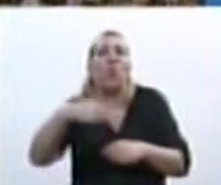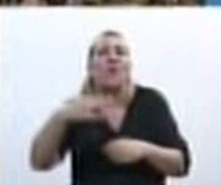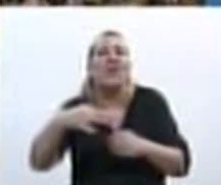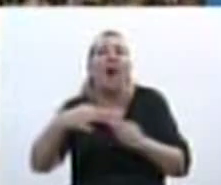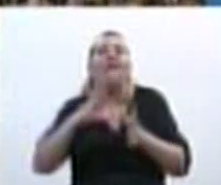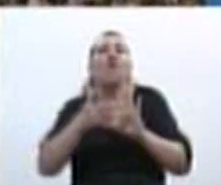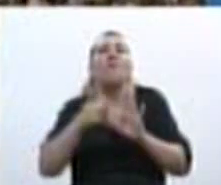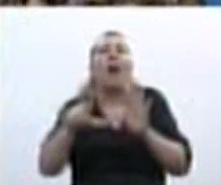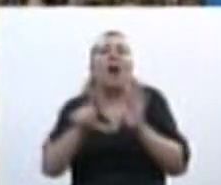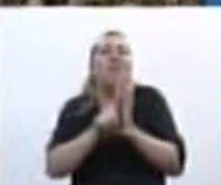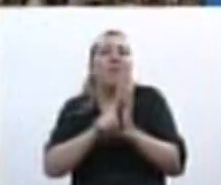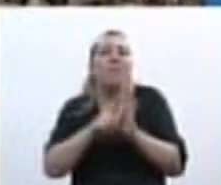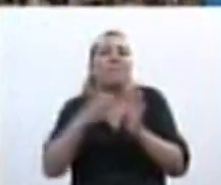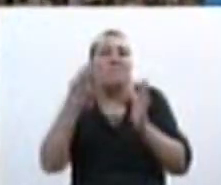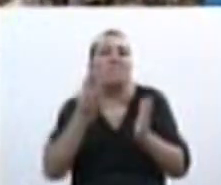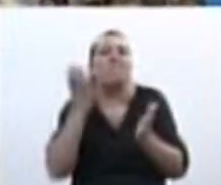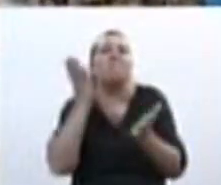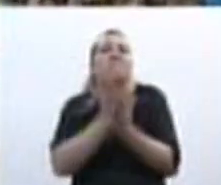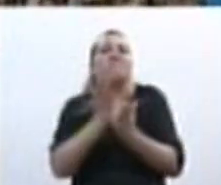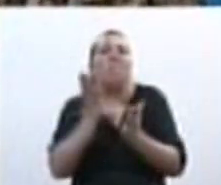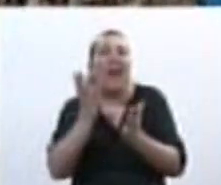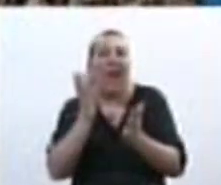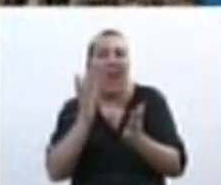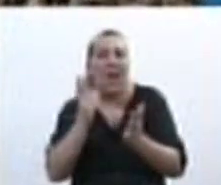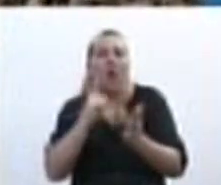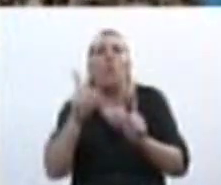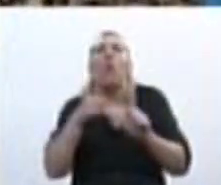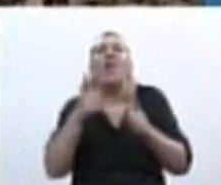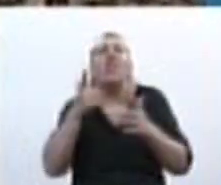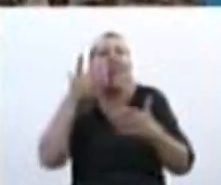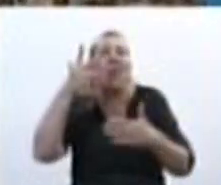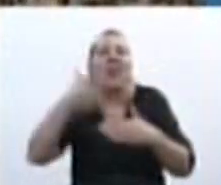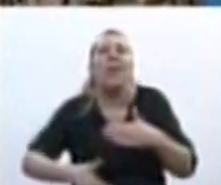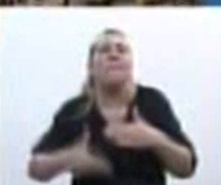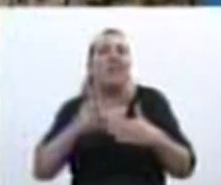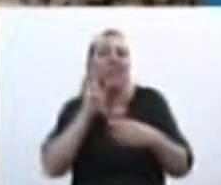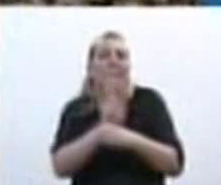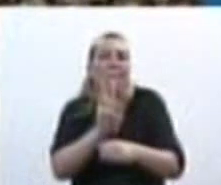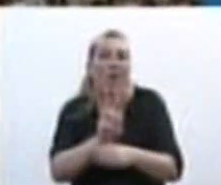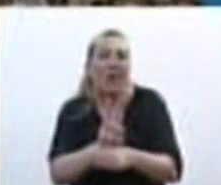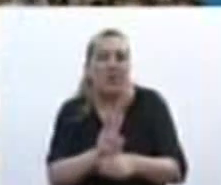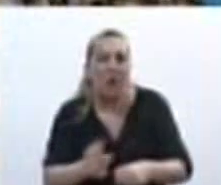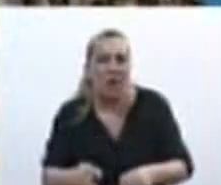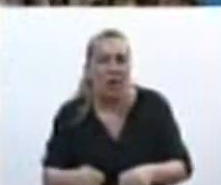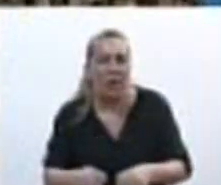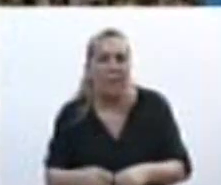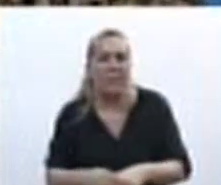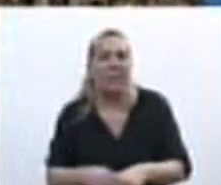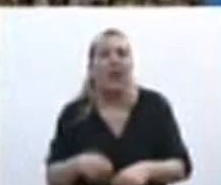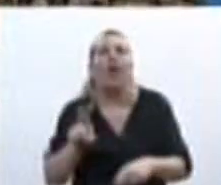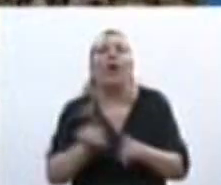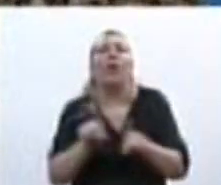norma penal que no se limita a una proscripción es decir a la prohibición de una conducta sino que